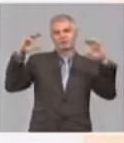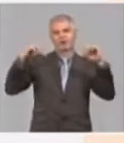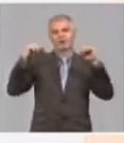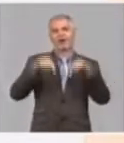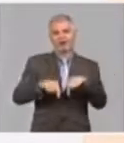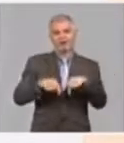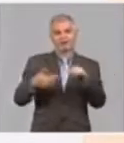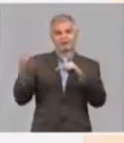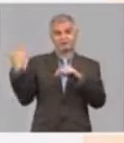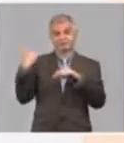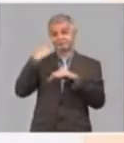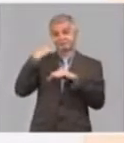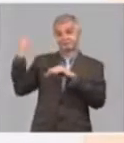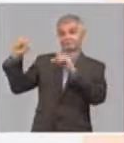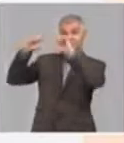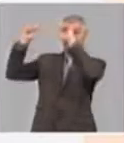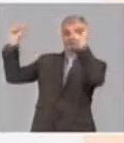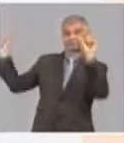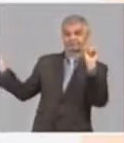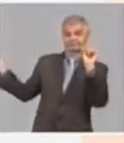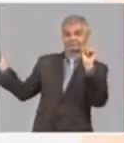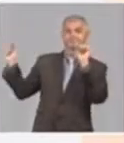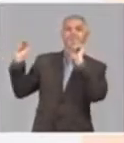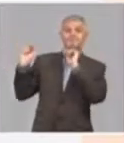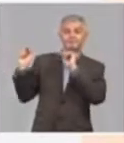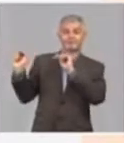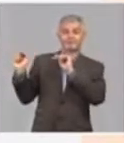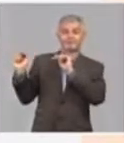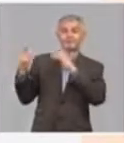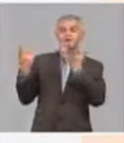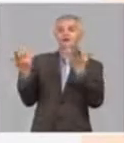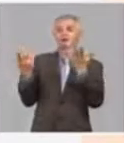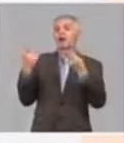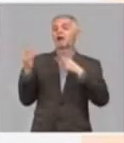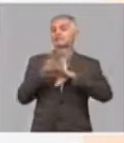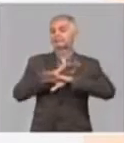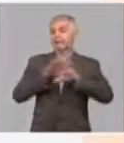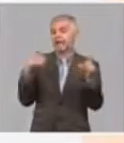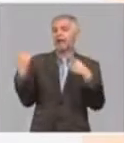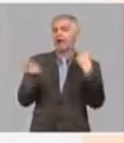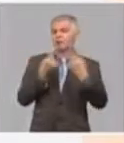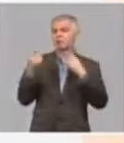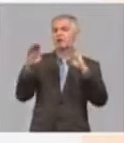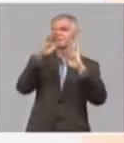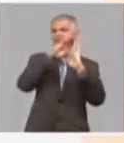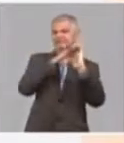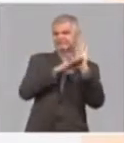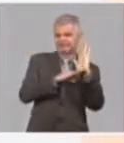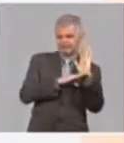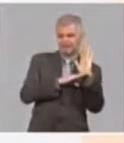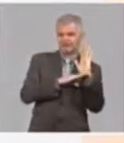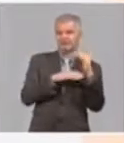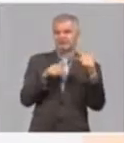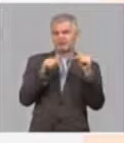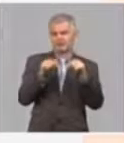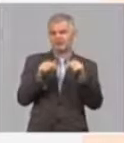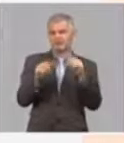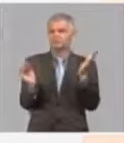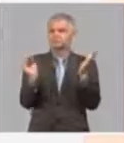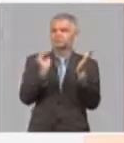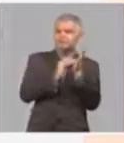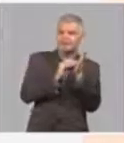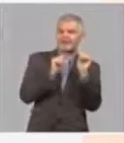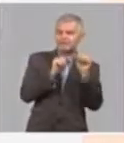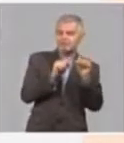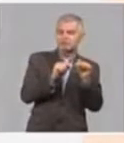en ese sentido, bueno, pues hay que adoptar, y de hecho ya se están adoptando un grupo de medida. Este componente unido a los